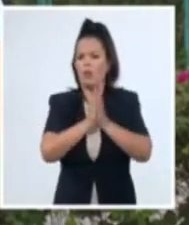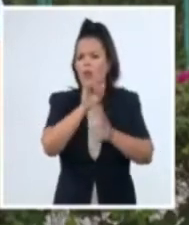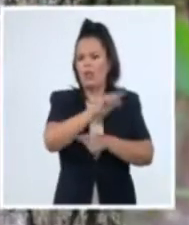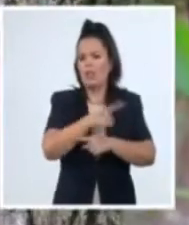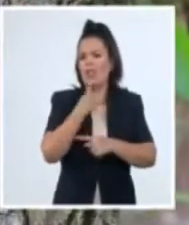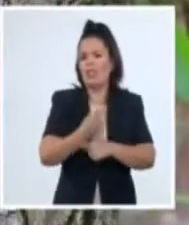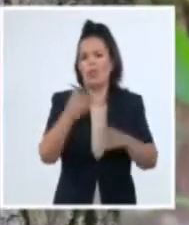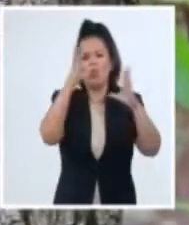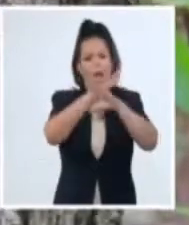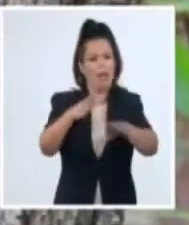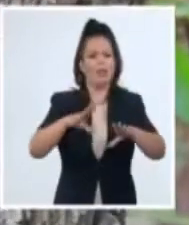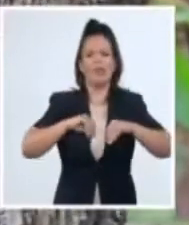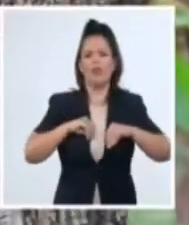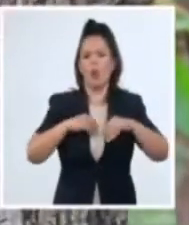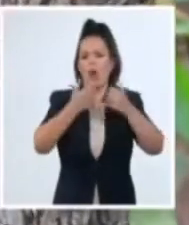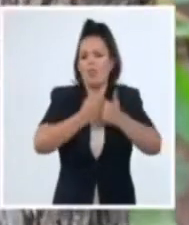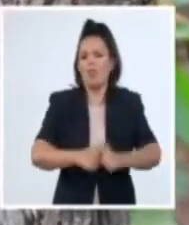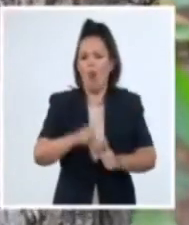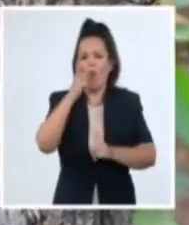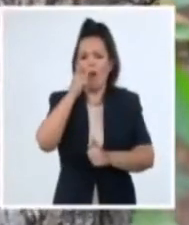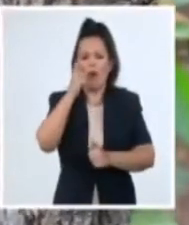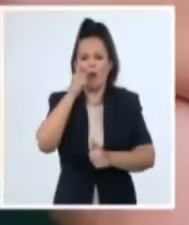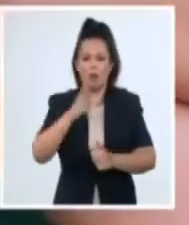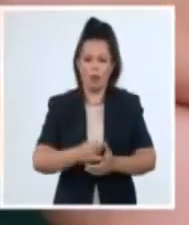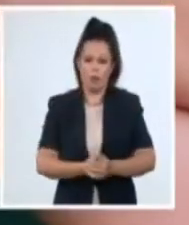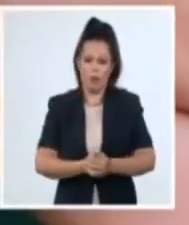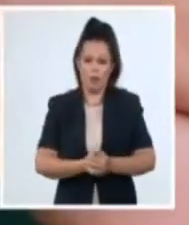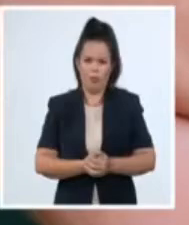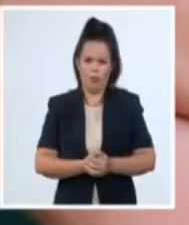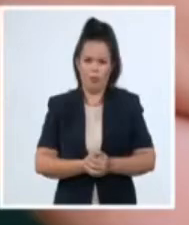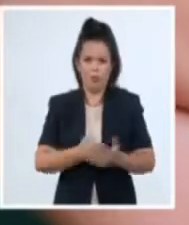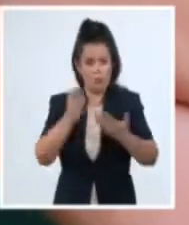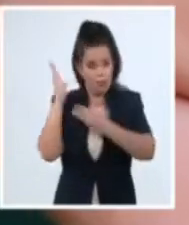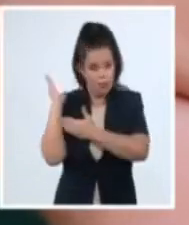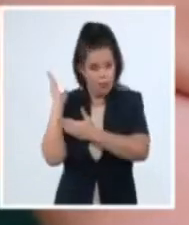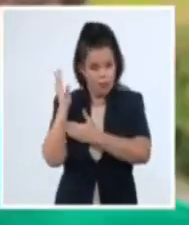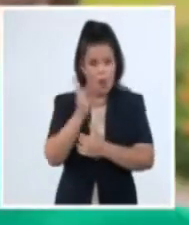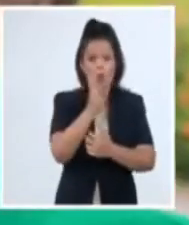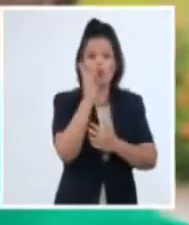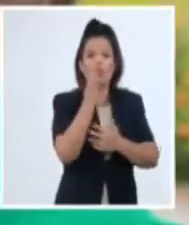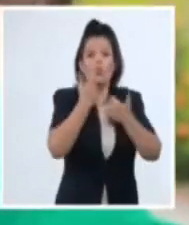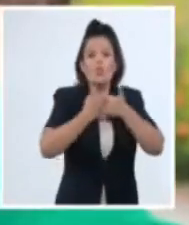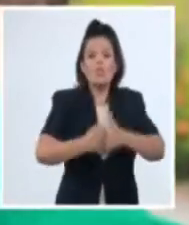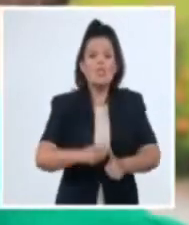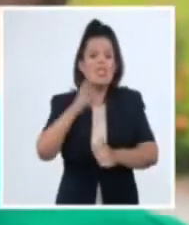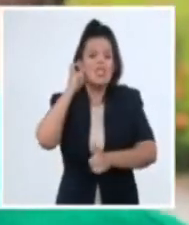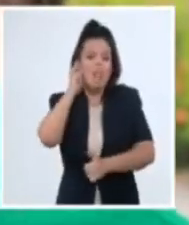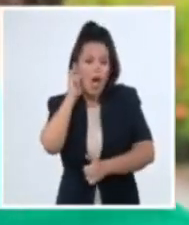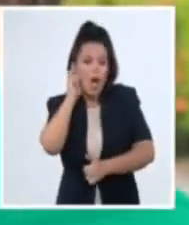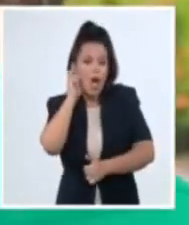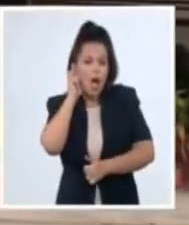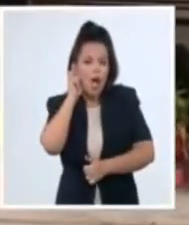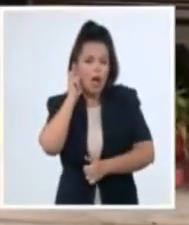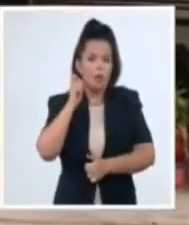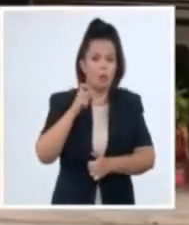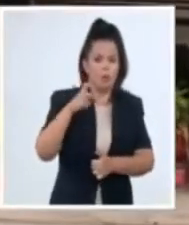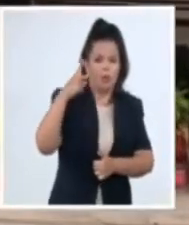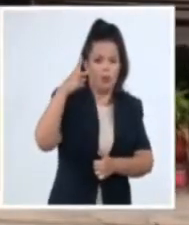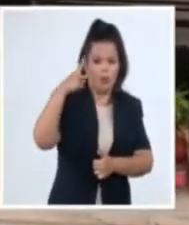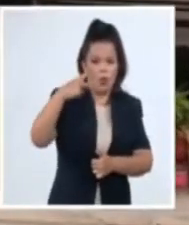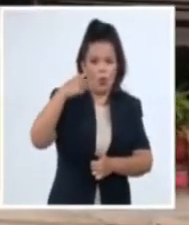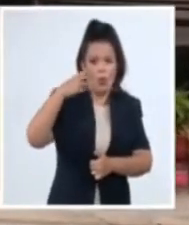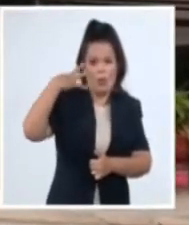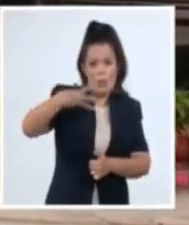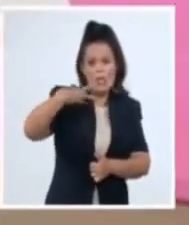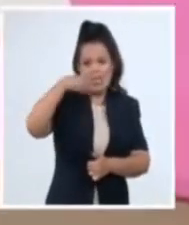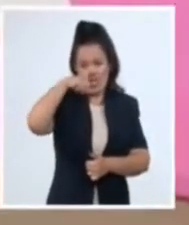esta historia. Dos pequeñas de 2 y 3 años respectivamente, que se encontraban a cargo de la familia, fueron llevadas hasta